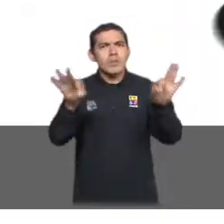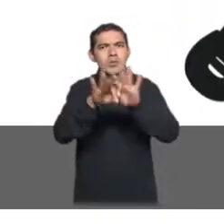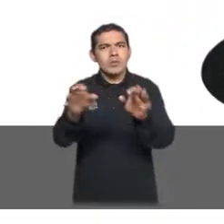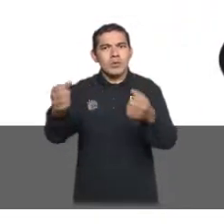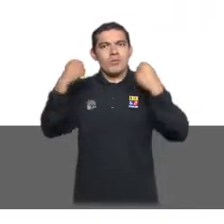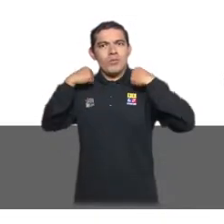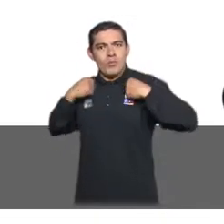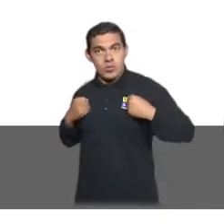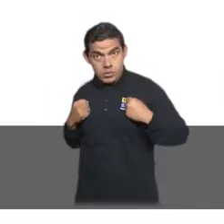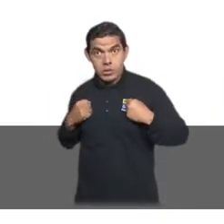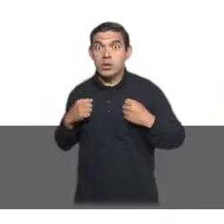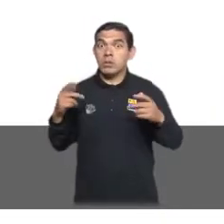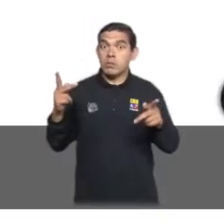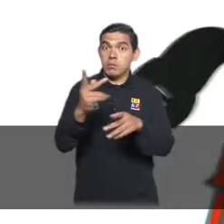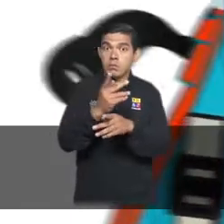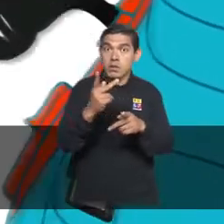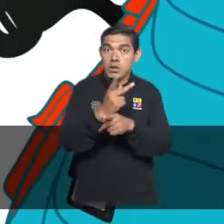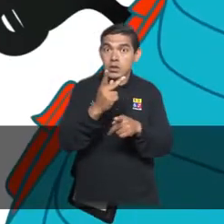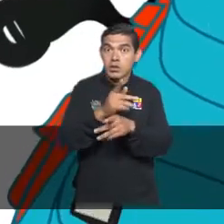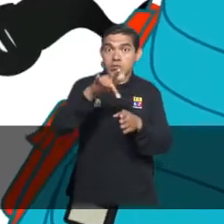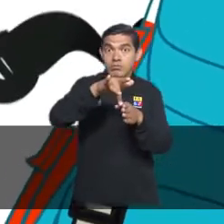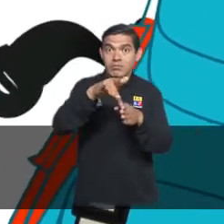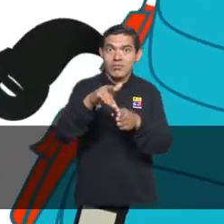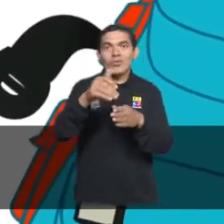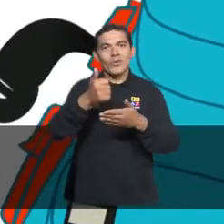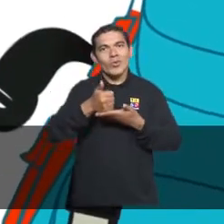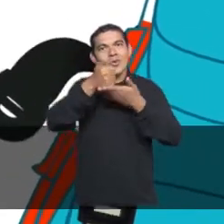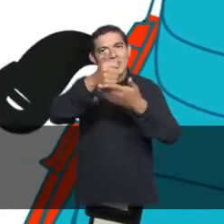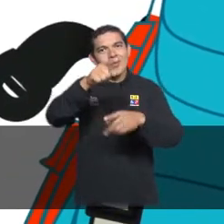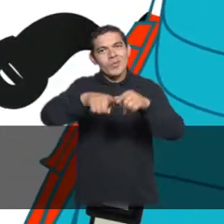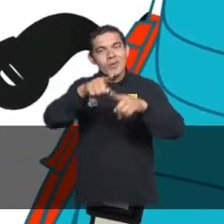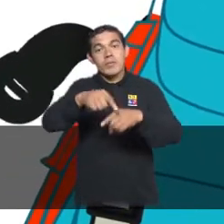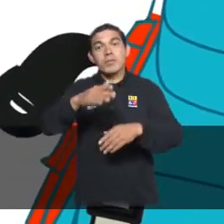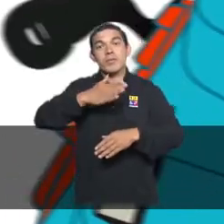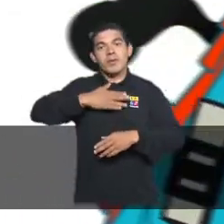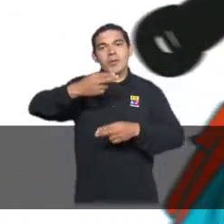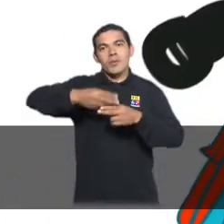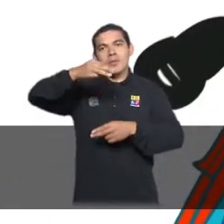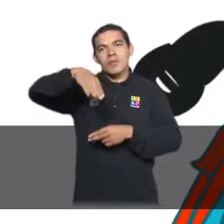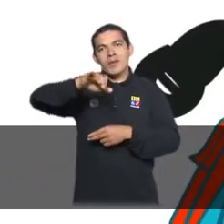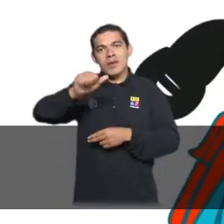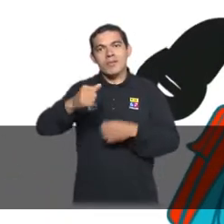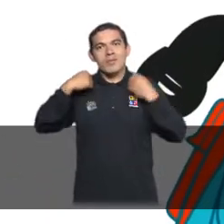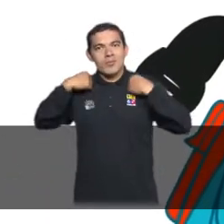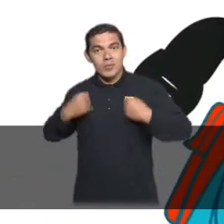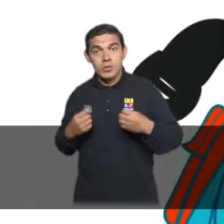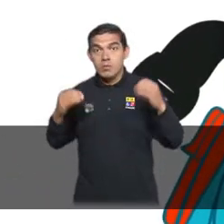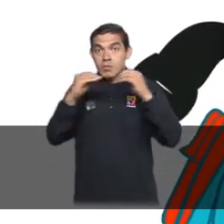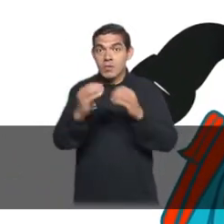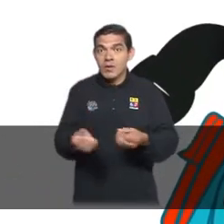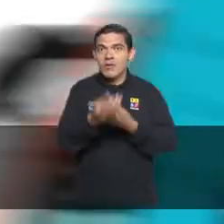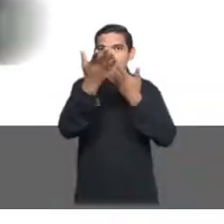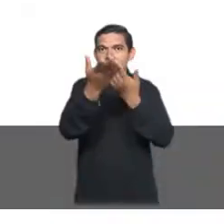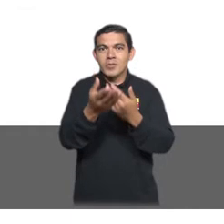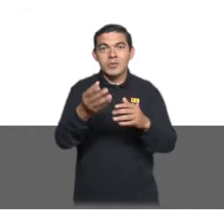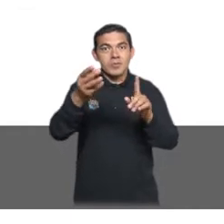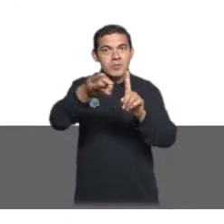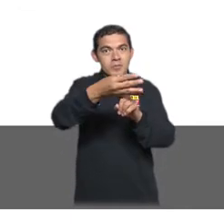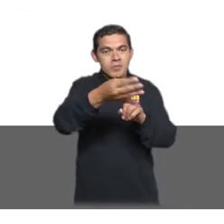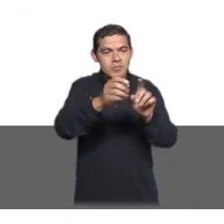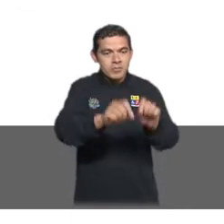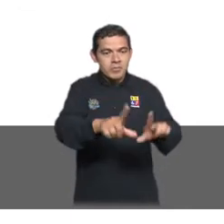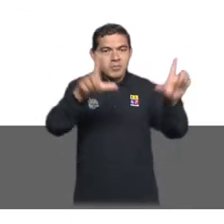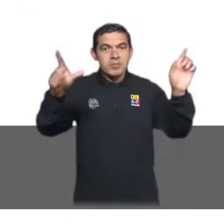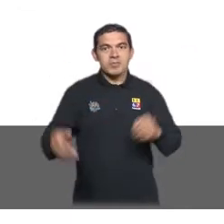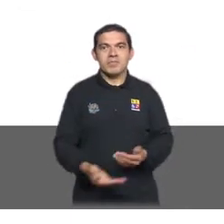Tenme siempre contigo. Ante una situación de riesgo, seré tu mejor amiga. Soy Mía, la mochila. Para más información,